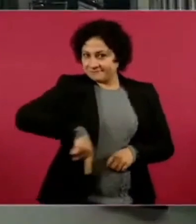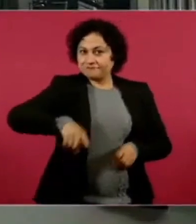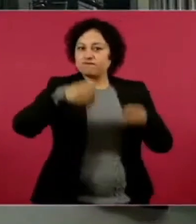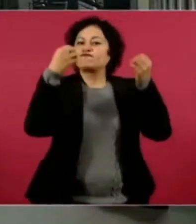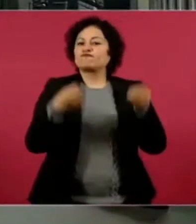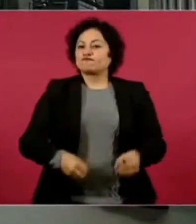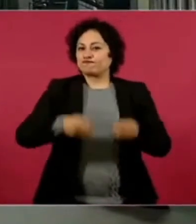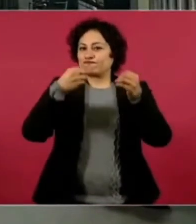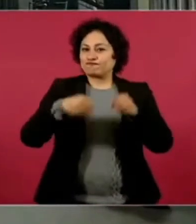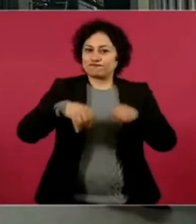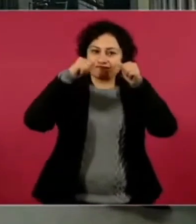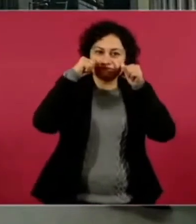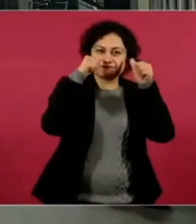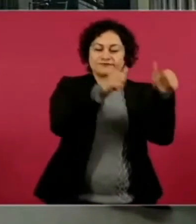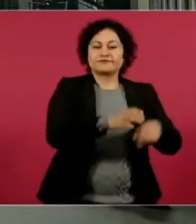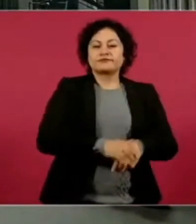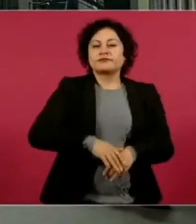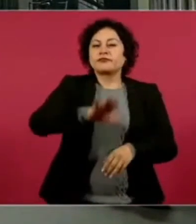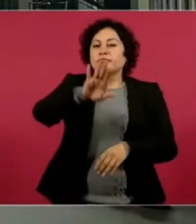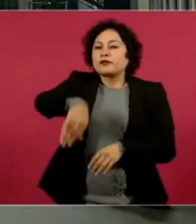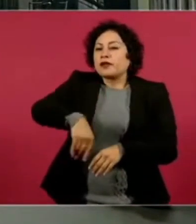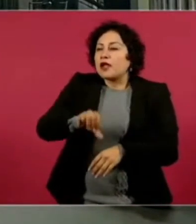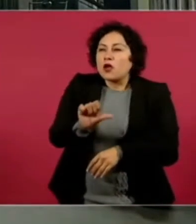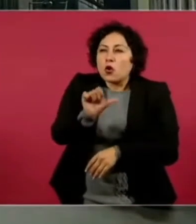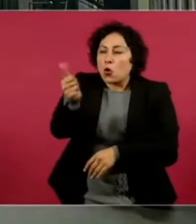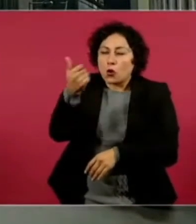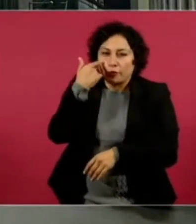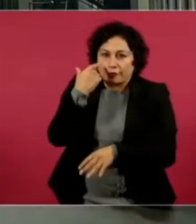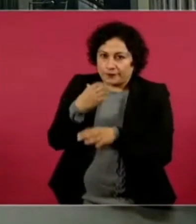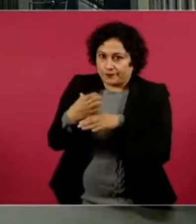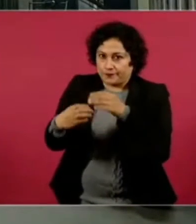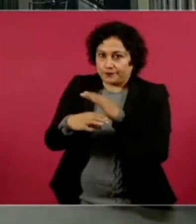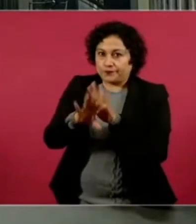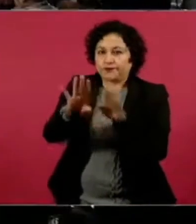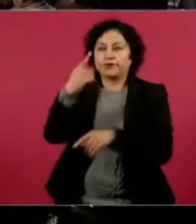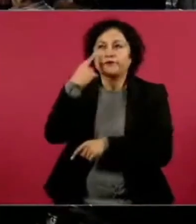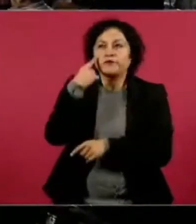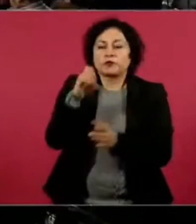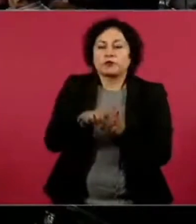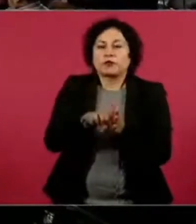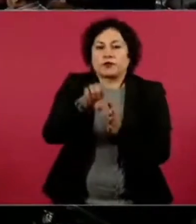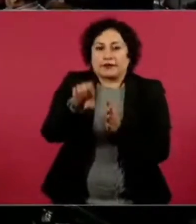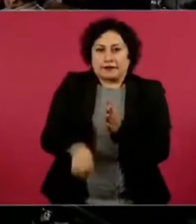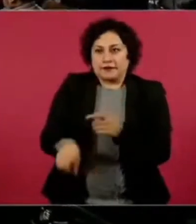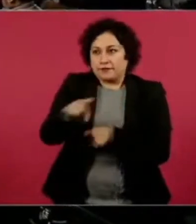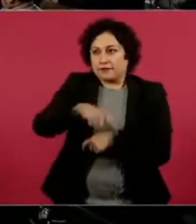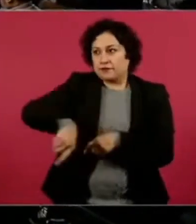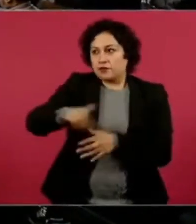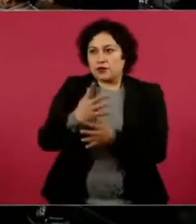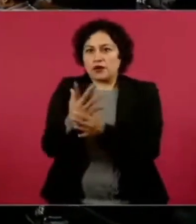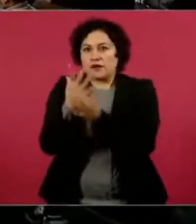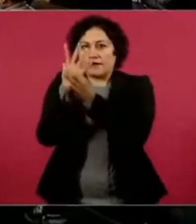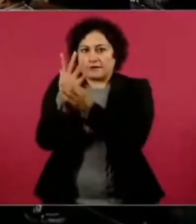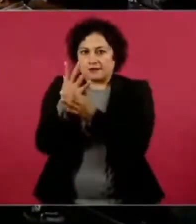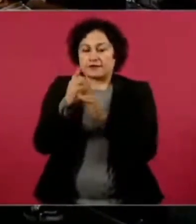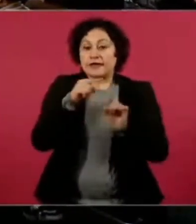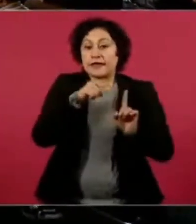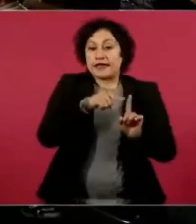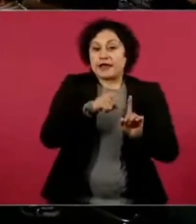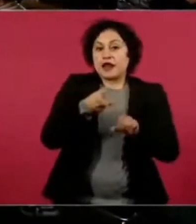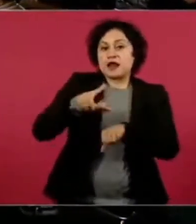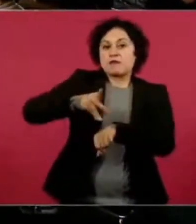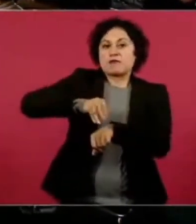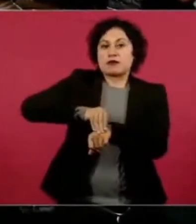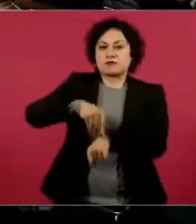pues si se sostiene que en términos prácticos sigue de licencia, que no ha vuelto al cargo,